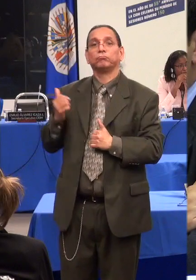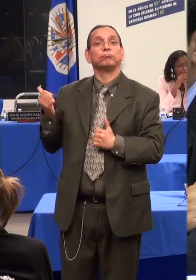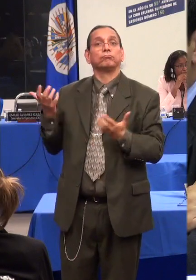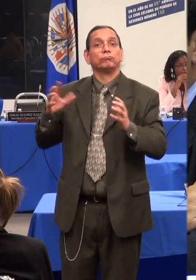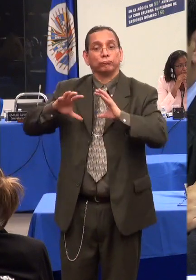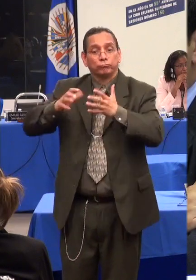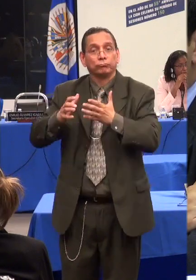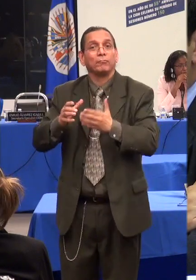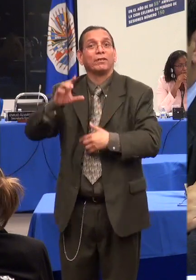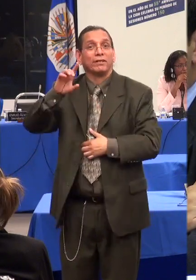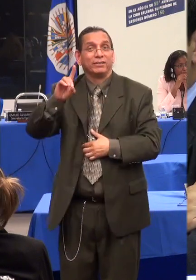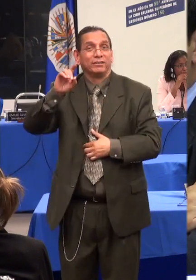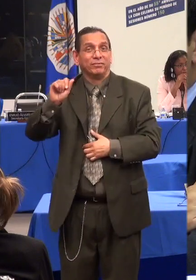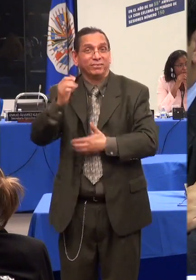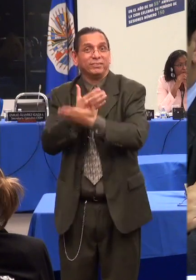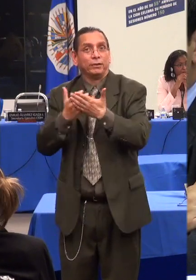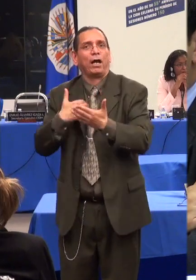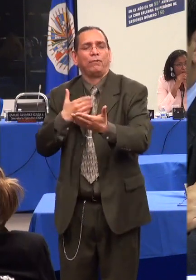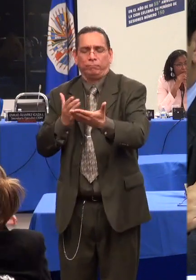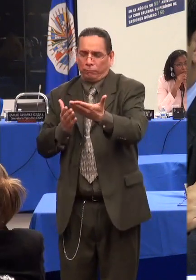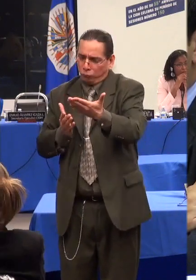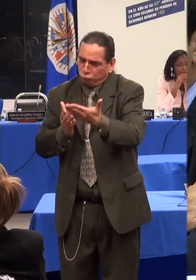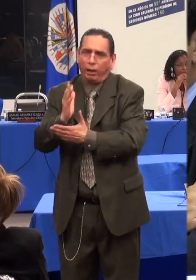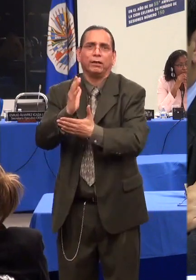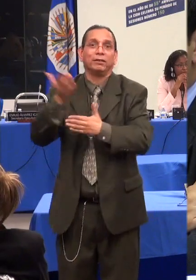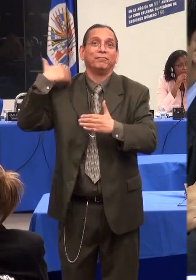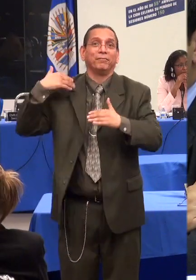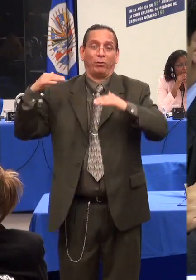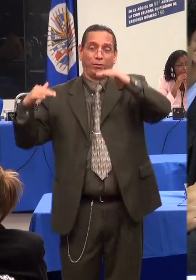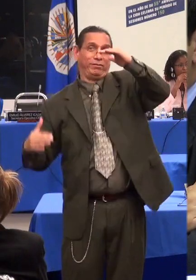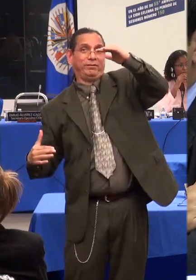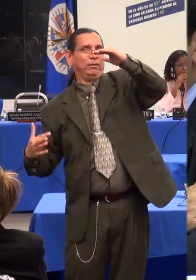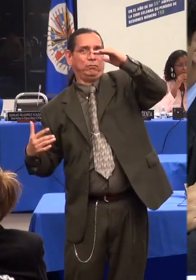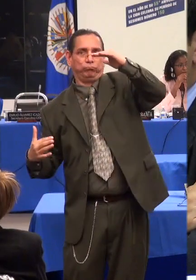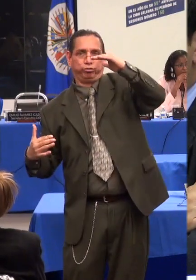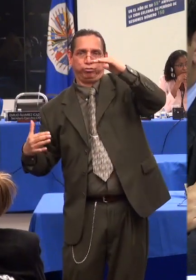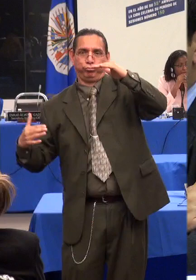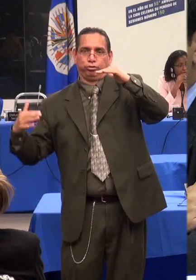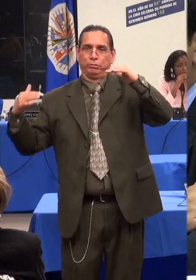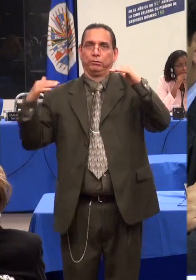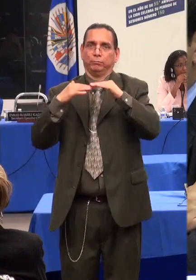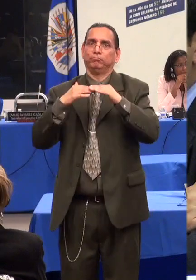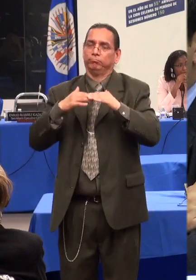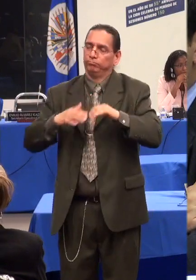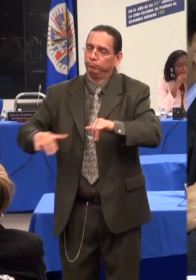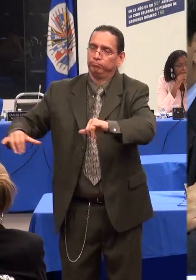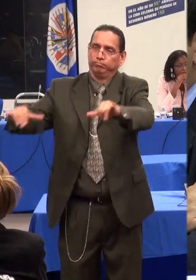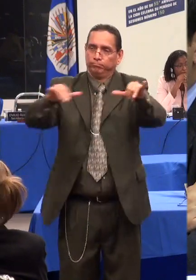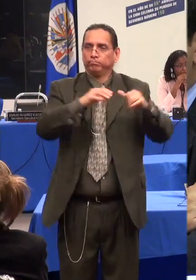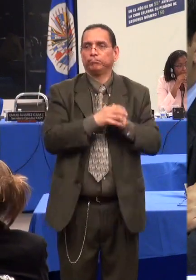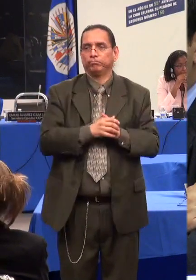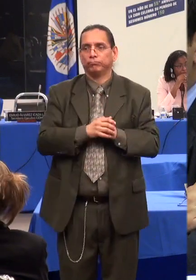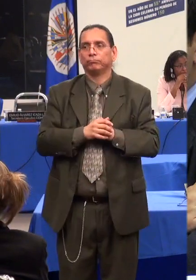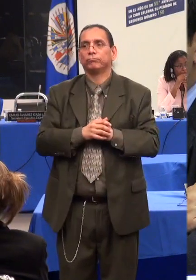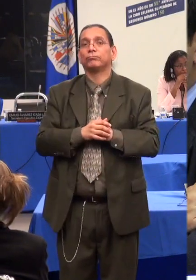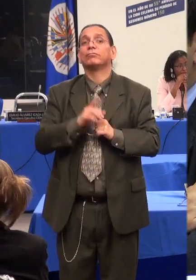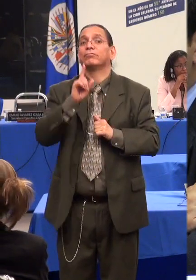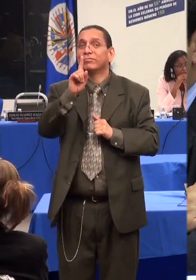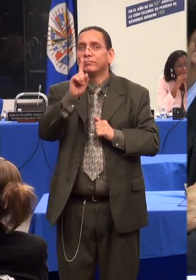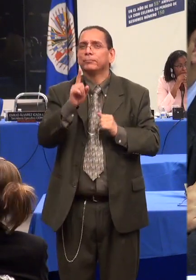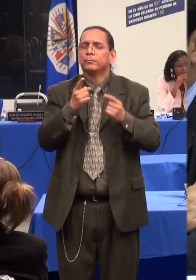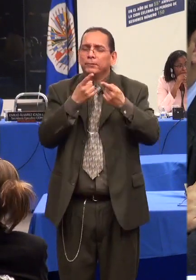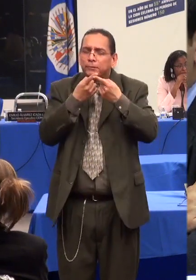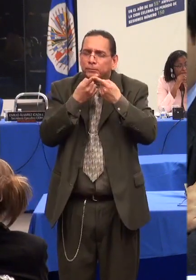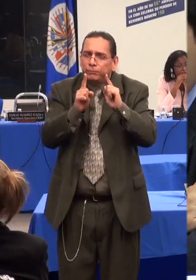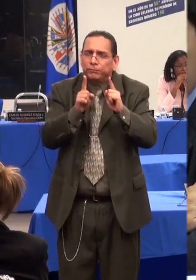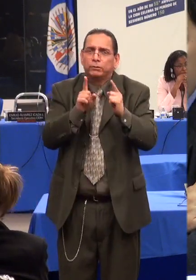Esa política aborda un enfoque diferencial en el cual son consideradas las víctimas del conflicto armado con discapacidad independiente si la